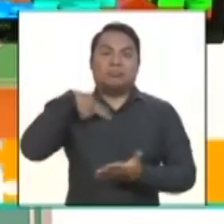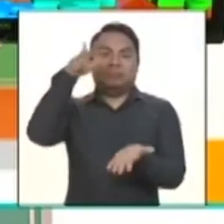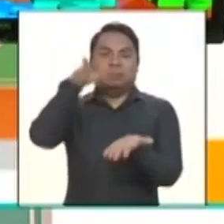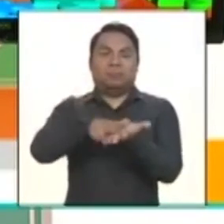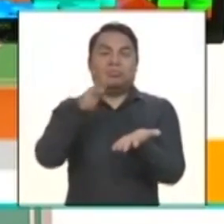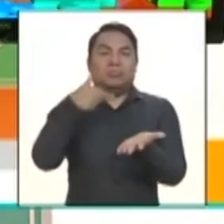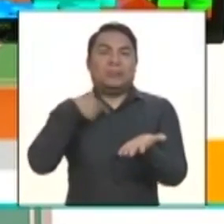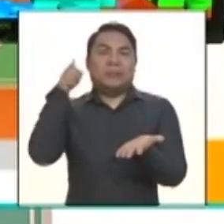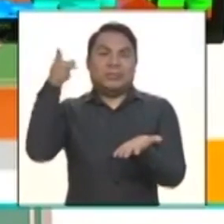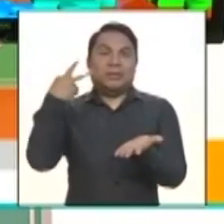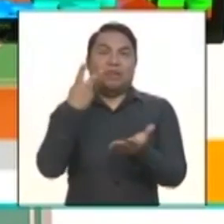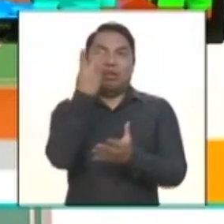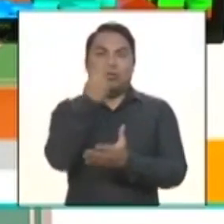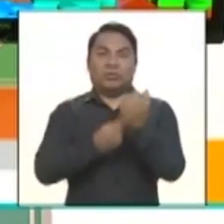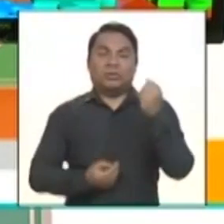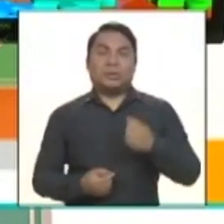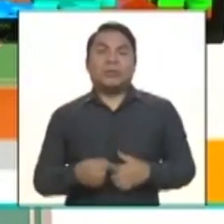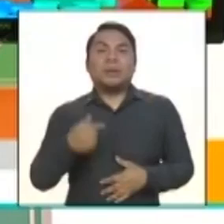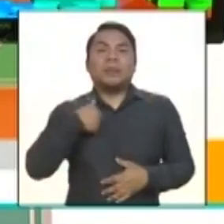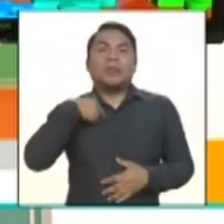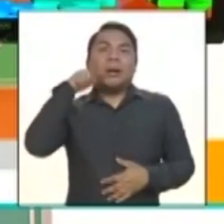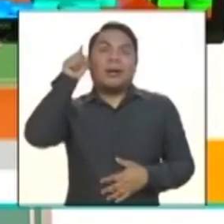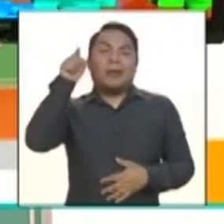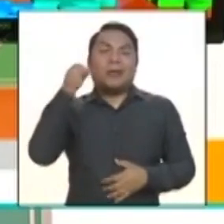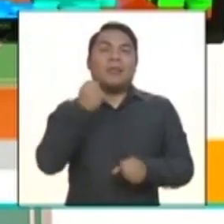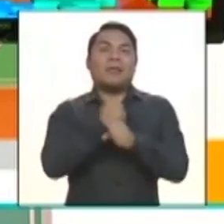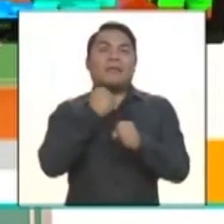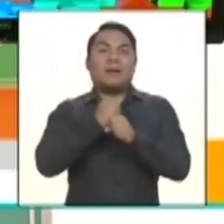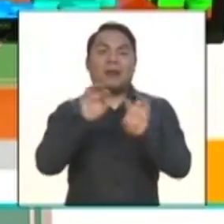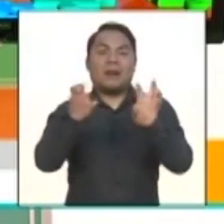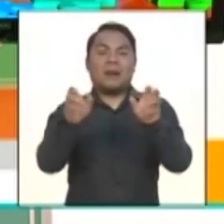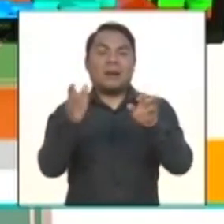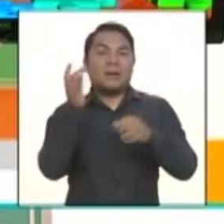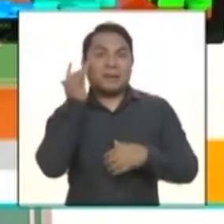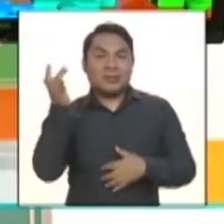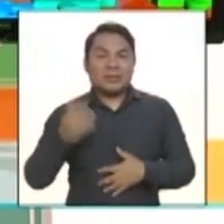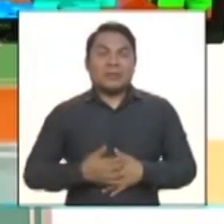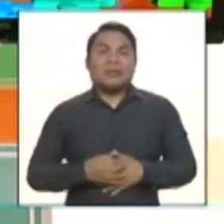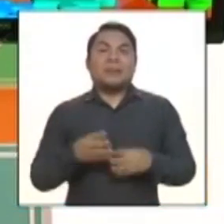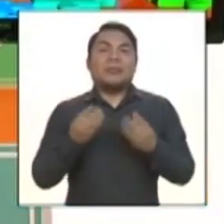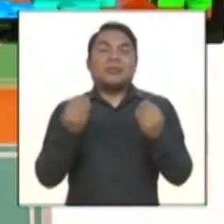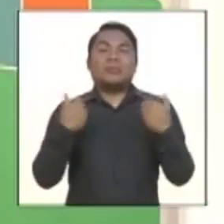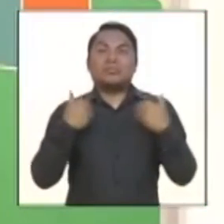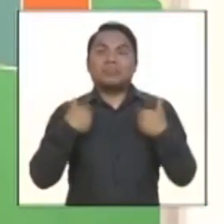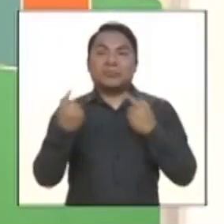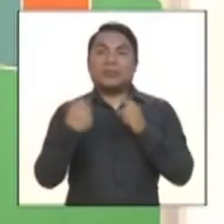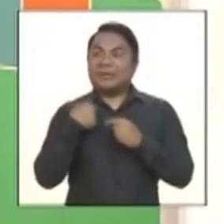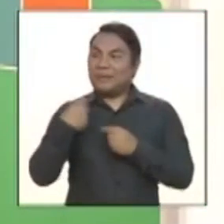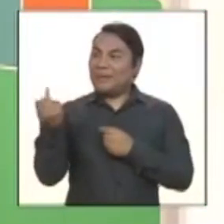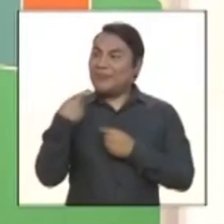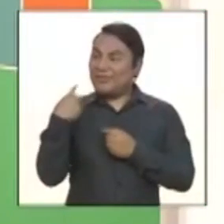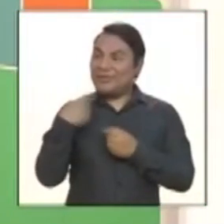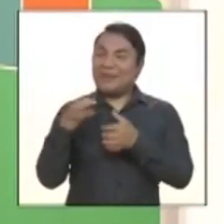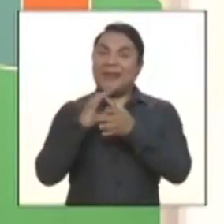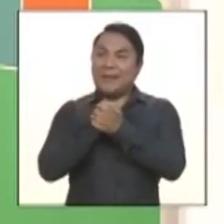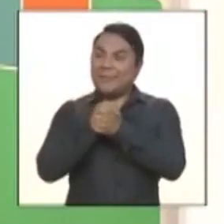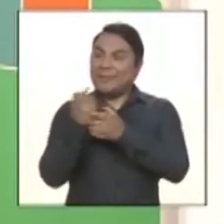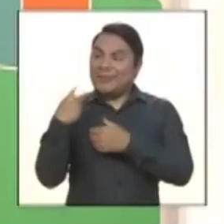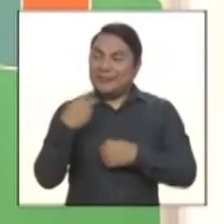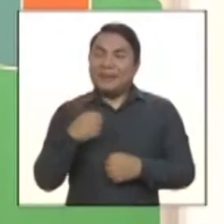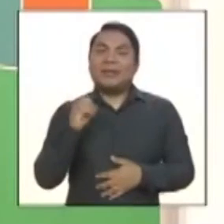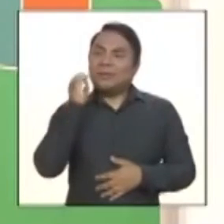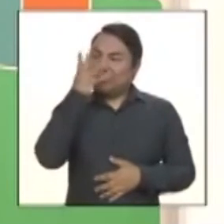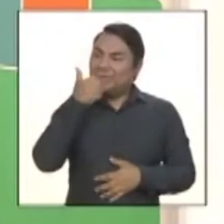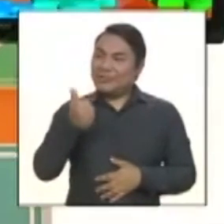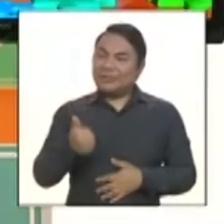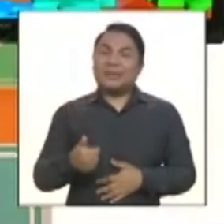Allá trabajo en radio, tengo un programa de radio. lindo! Tengo muchos seguidores. Somos colegas, entonces tengo... Por supuesto. ¡Claro, qué lindo!